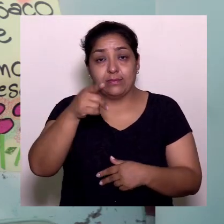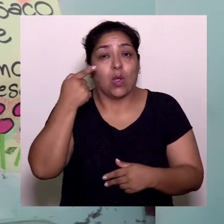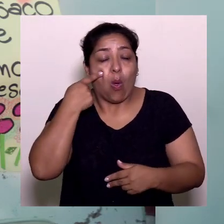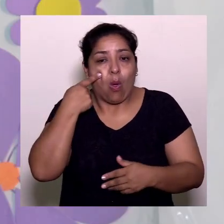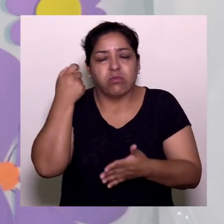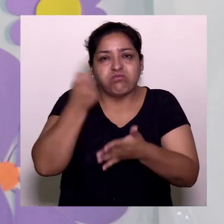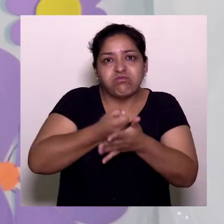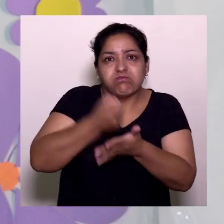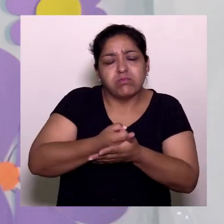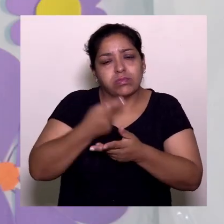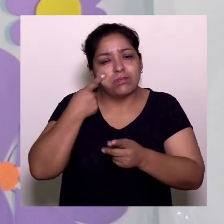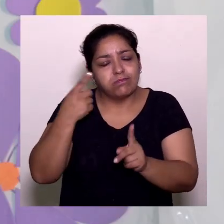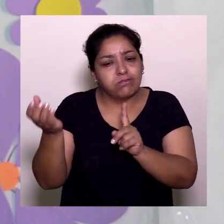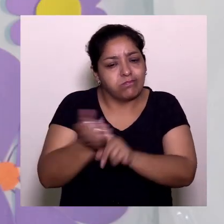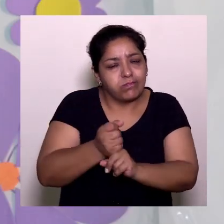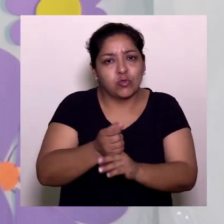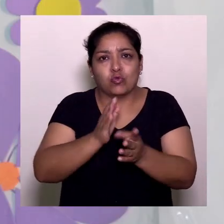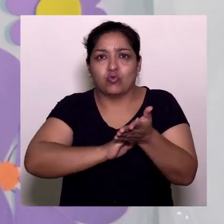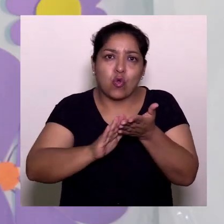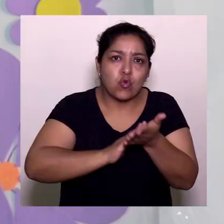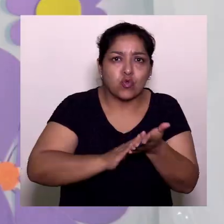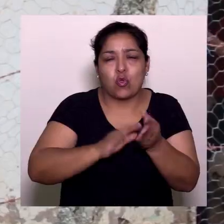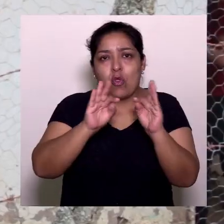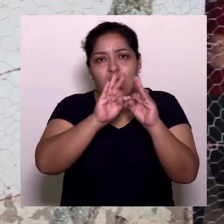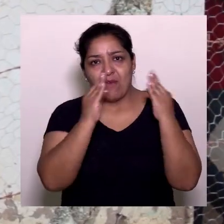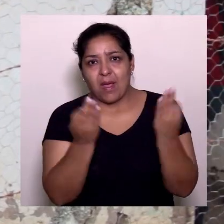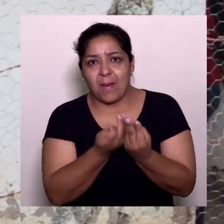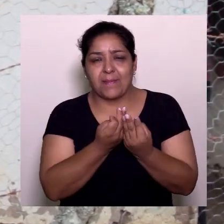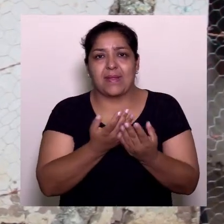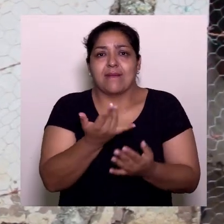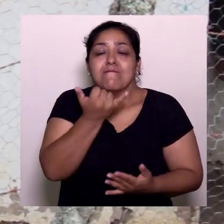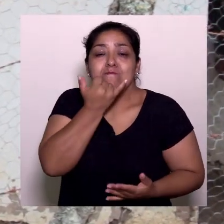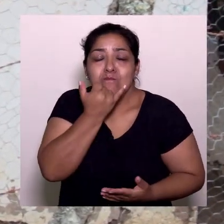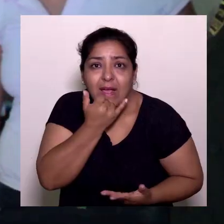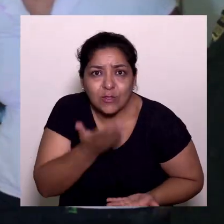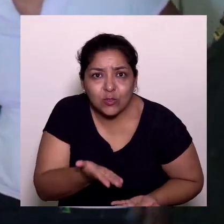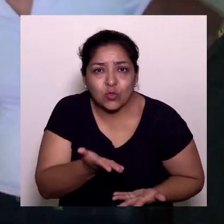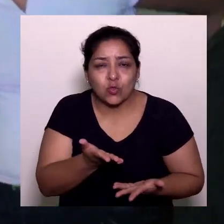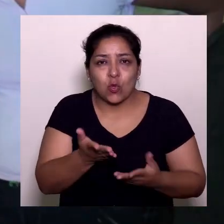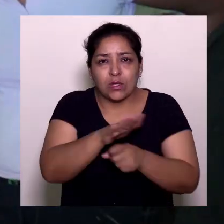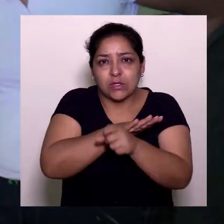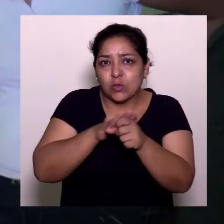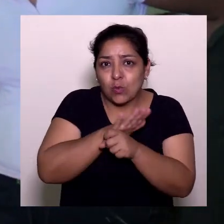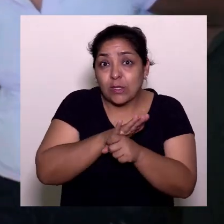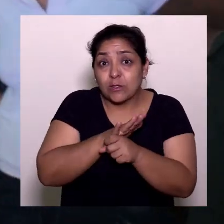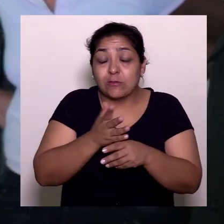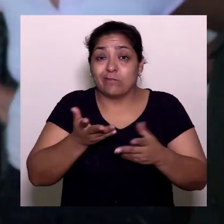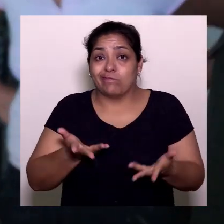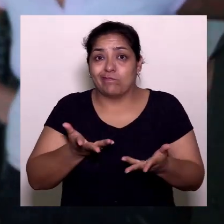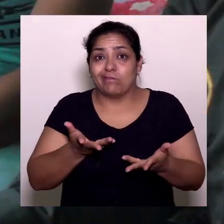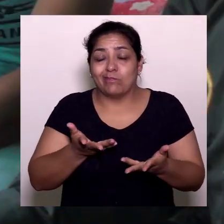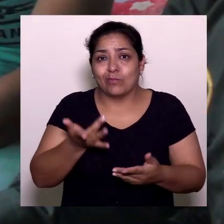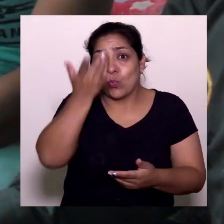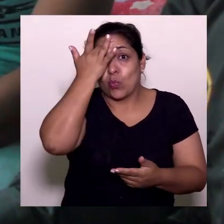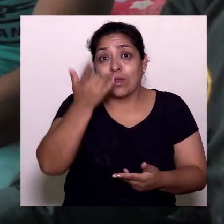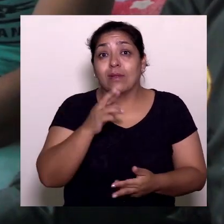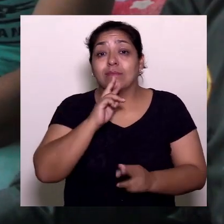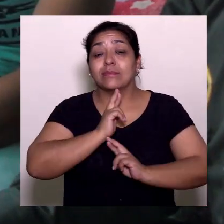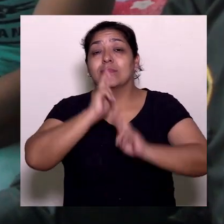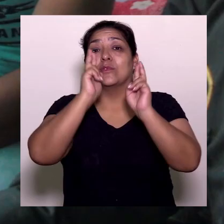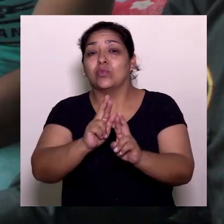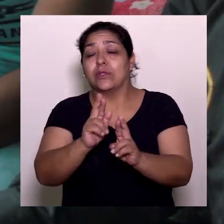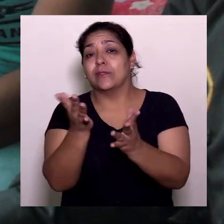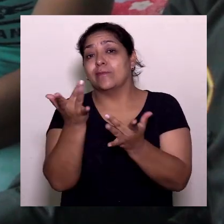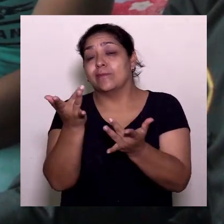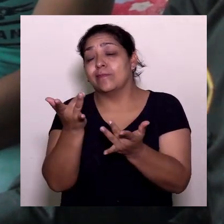insistiendo en encontrar soluciones frente a su familia, qué ocurrió en este caso, qué está pasando,